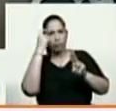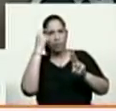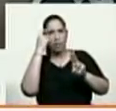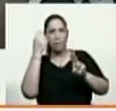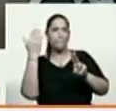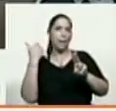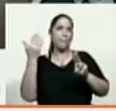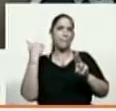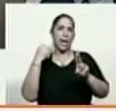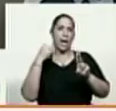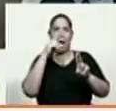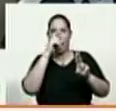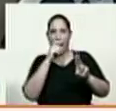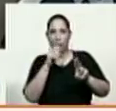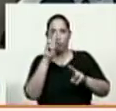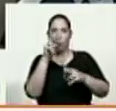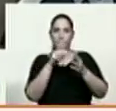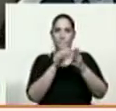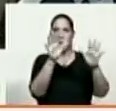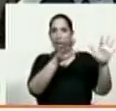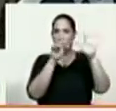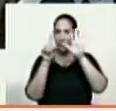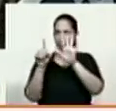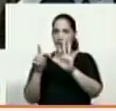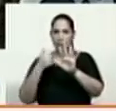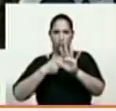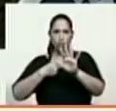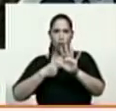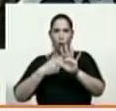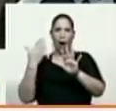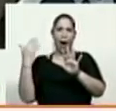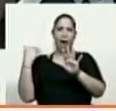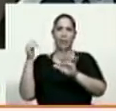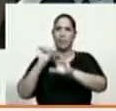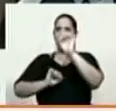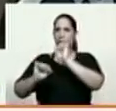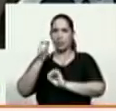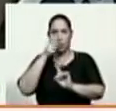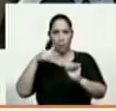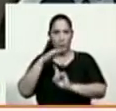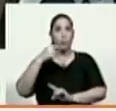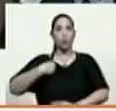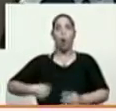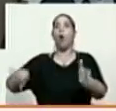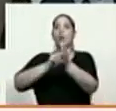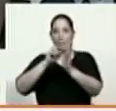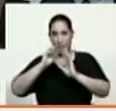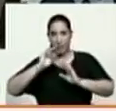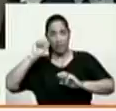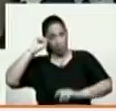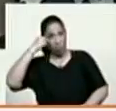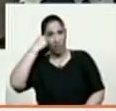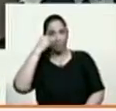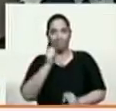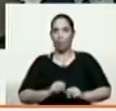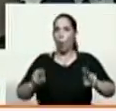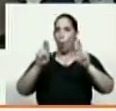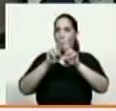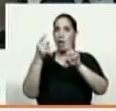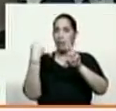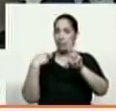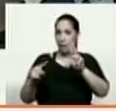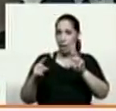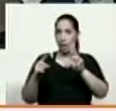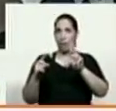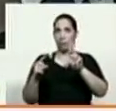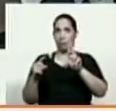del año 2016 cuando fui defensor del pueblo y lo voy a volver a recordar las Naciones Unidas tienen una oficina